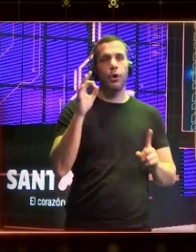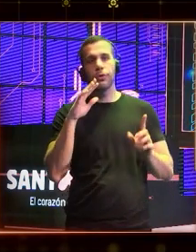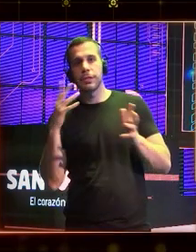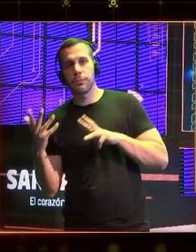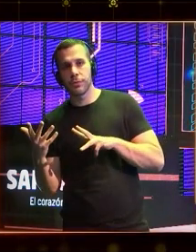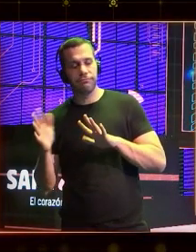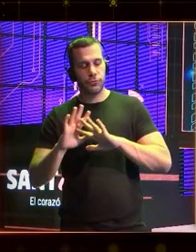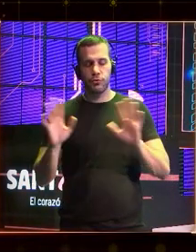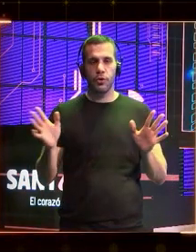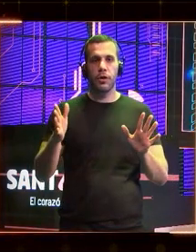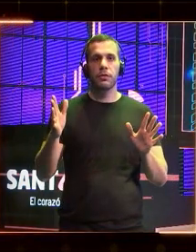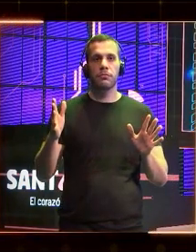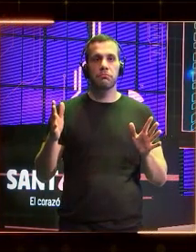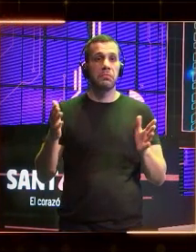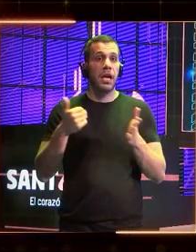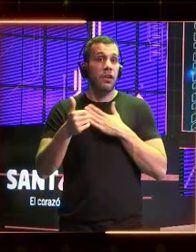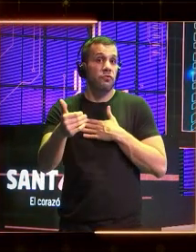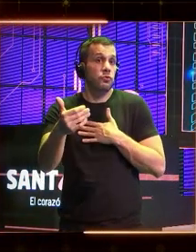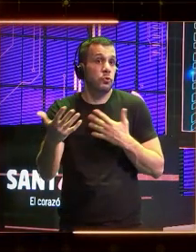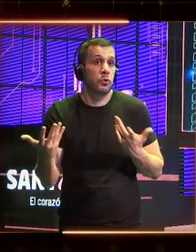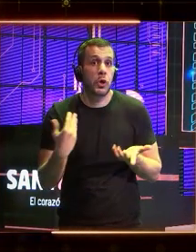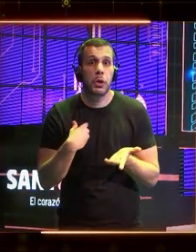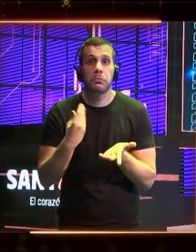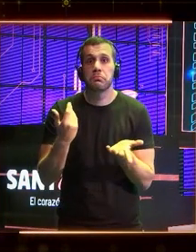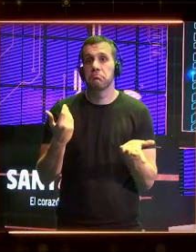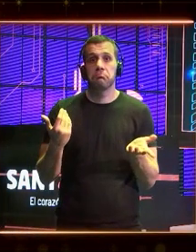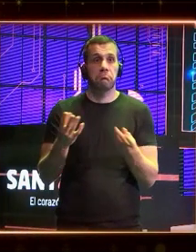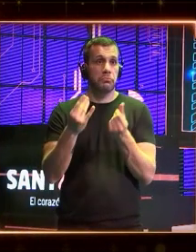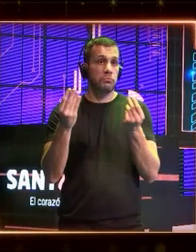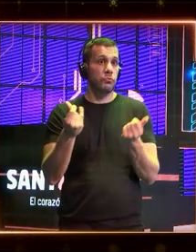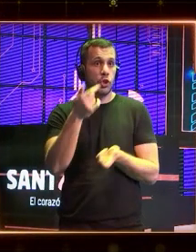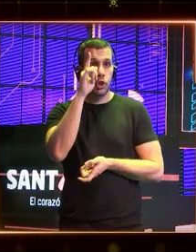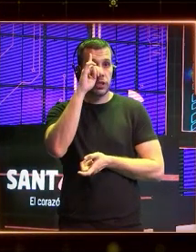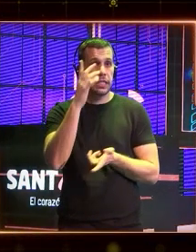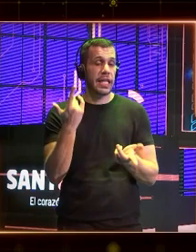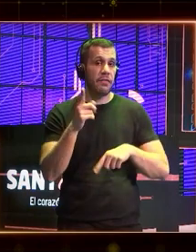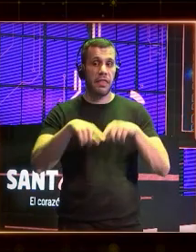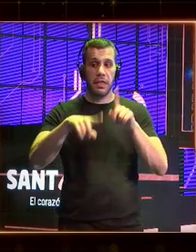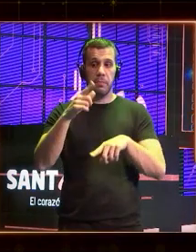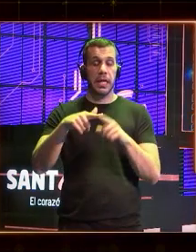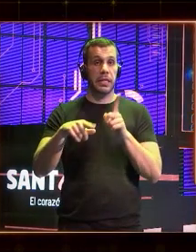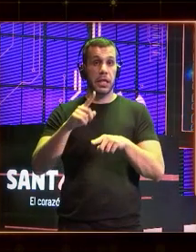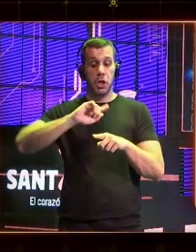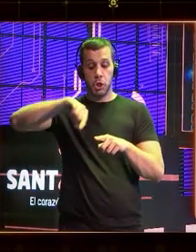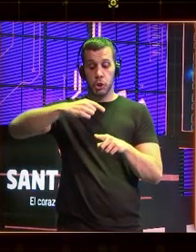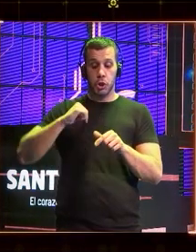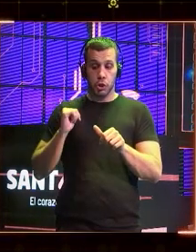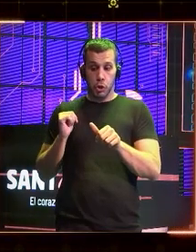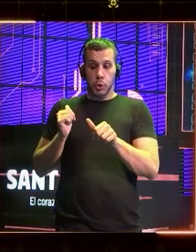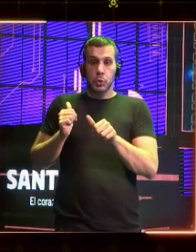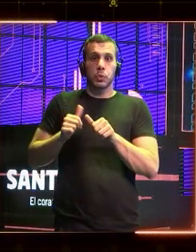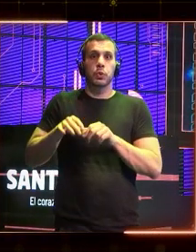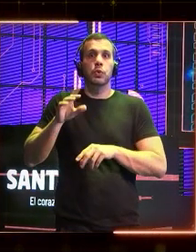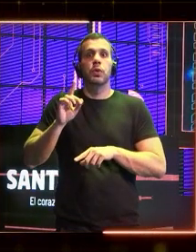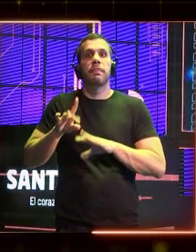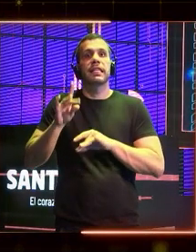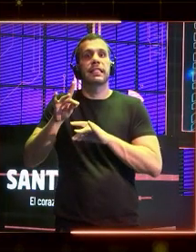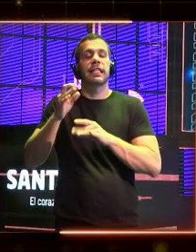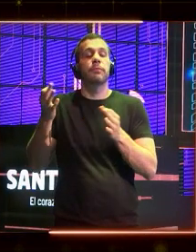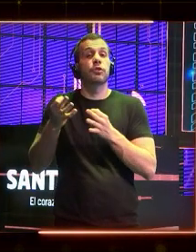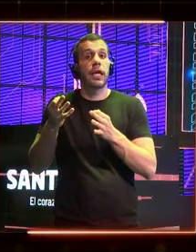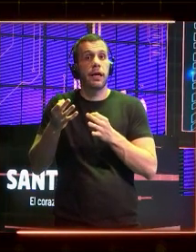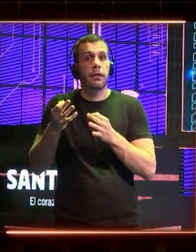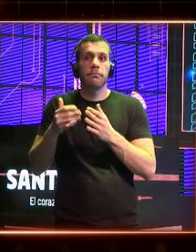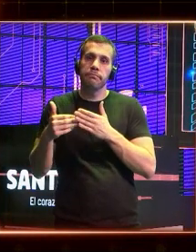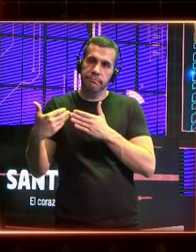futuro es un folio en blanco. El futuro no está escrito. Depende de cada una de nuestras decisiones y cada una de nuestras acciones. Evidentemente,